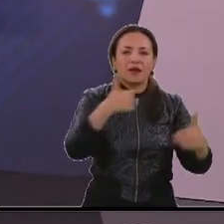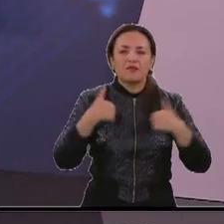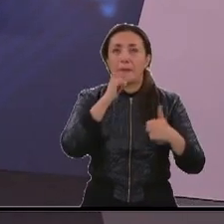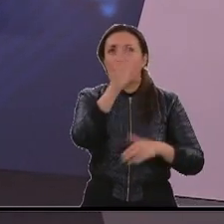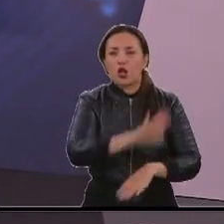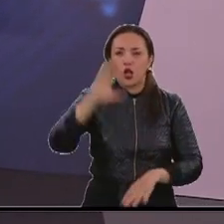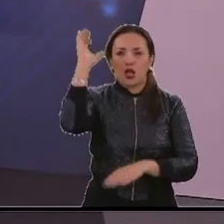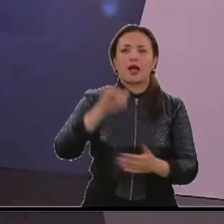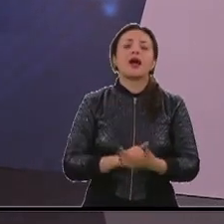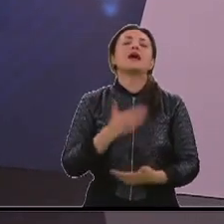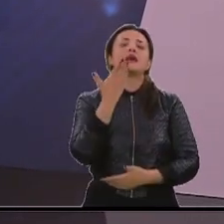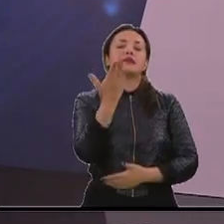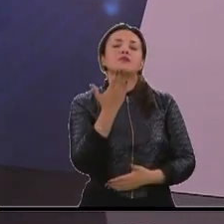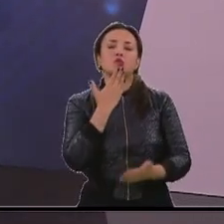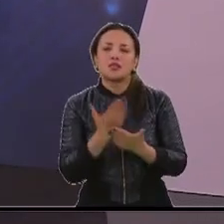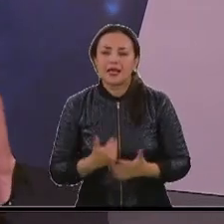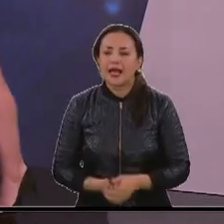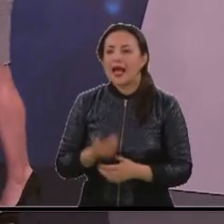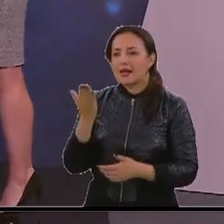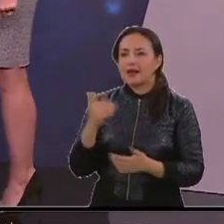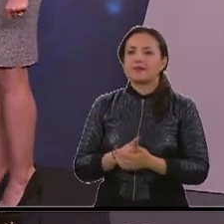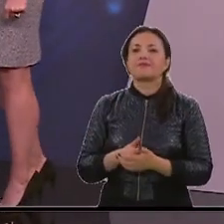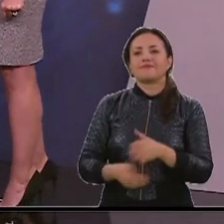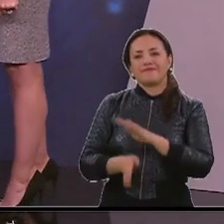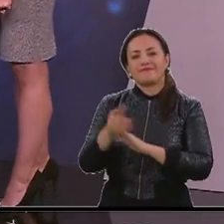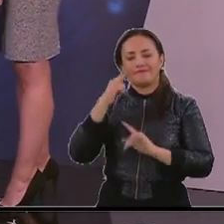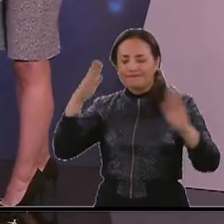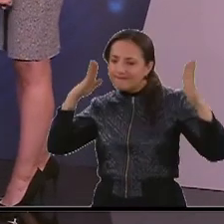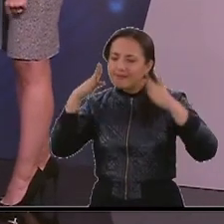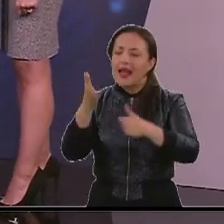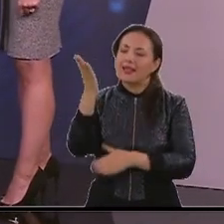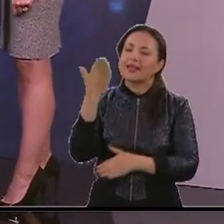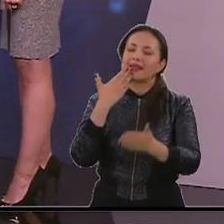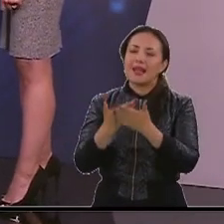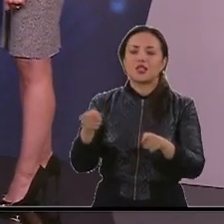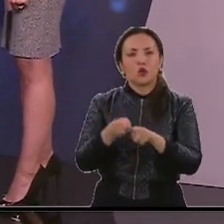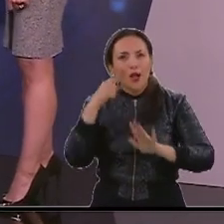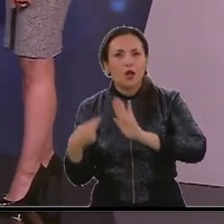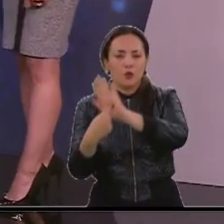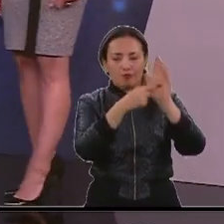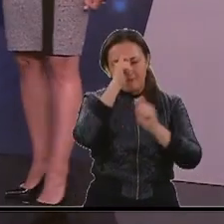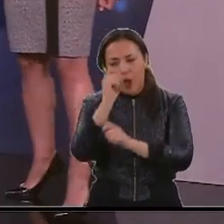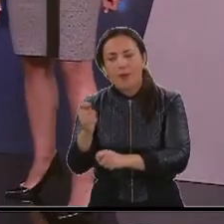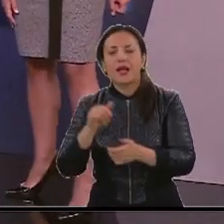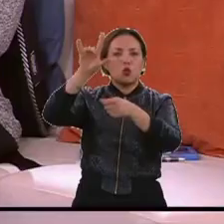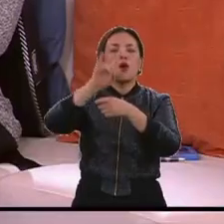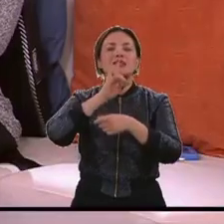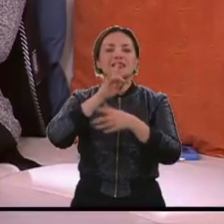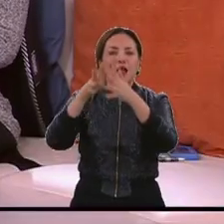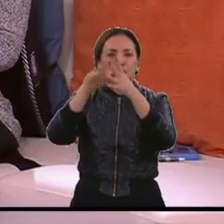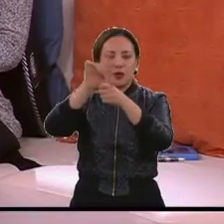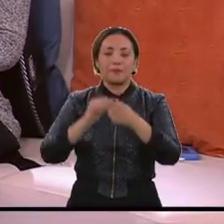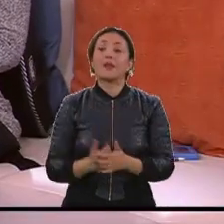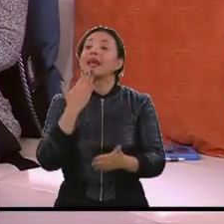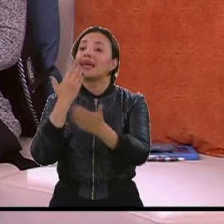país, Yamile. Muchísimas gracias a ti, Alejandra, por seguir poniendo el foco en las víctimas. Es una forma de hacer homenaje. Sí. Gracias, Yamile. Mauro,